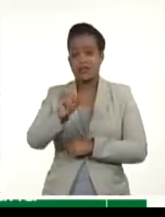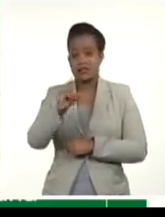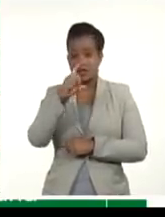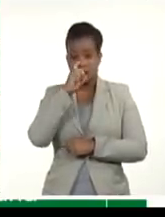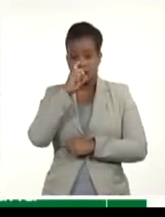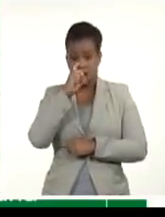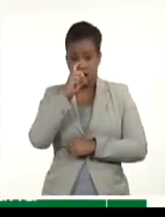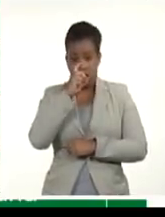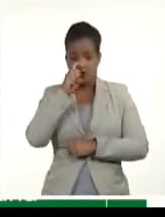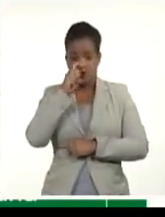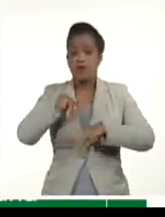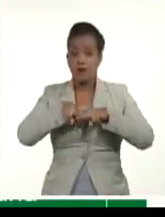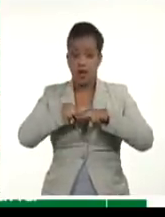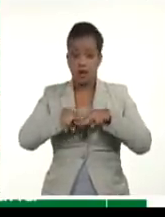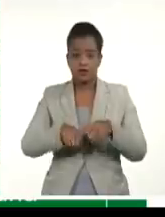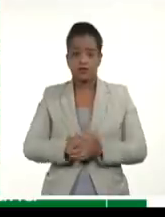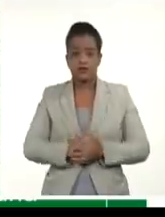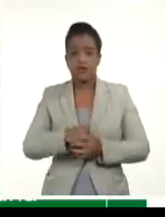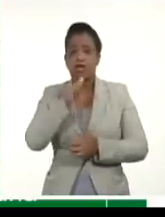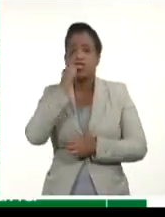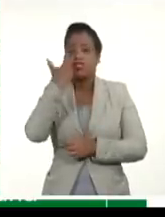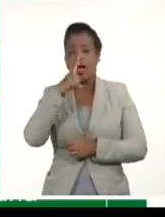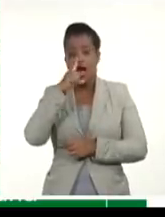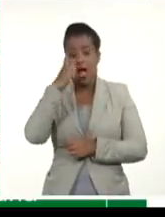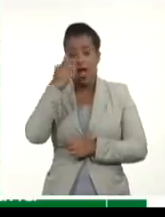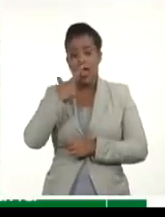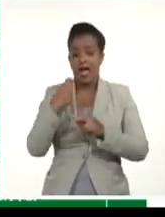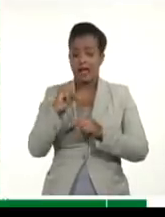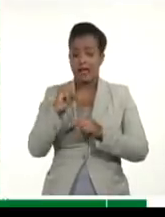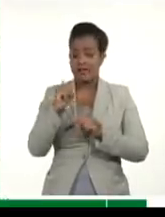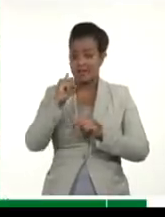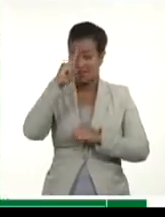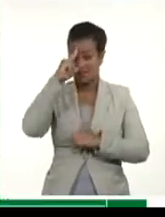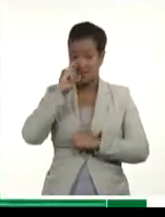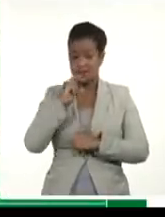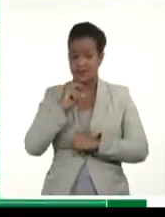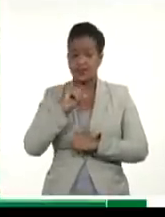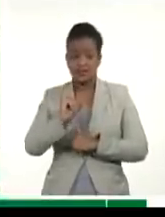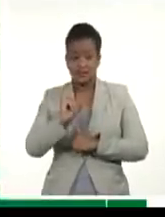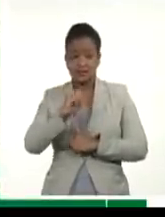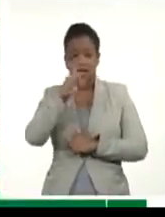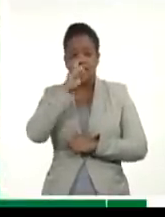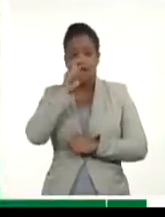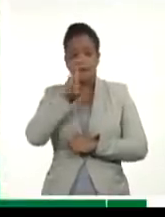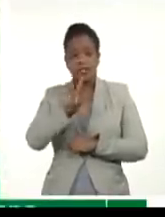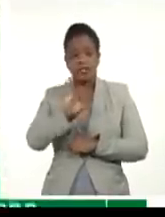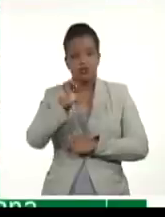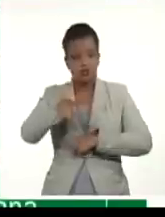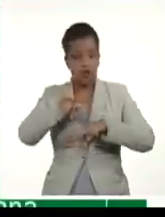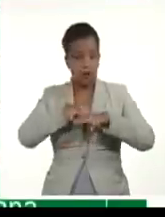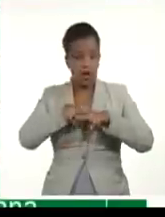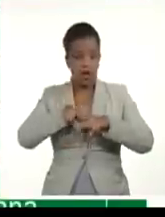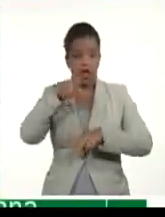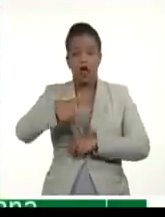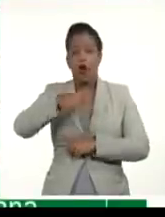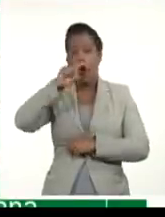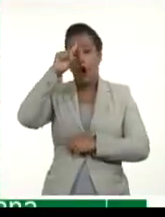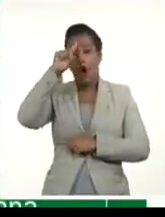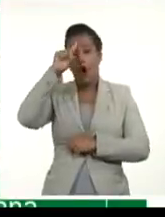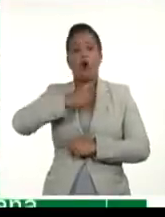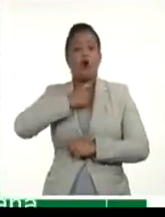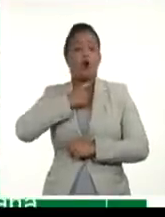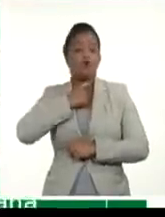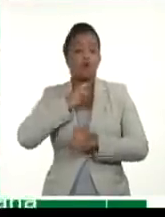años, La Habana. Danay Cibaldés Figueroa, 28 años, La Habana. José Salvador Mesa